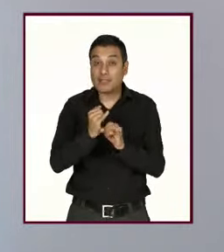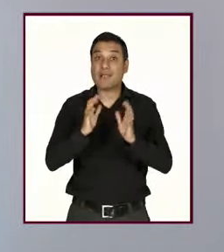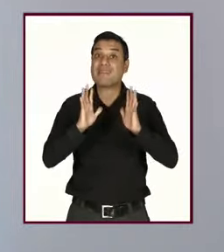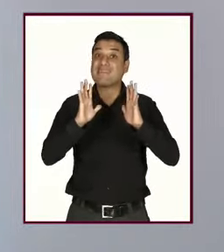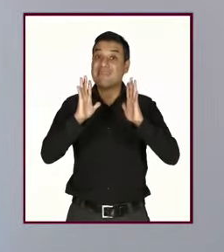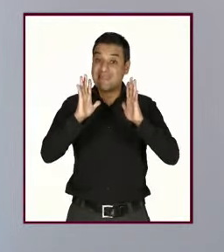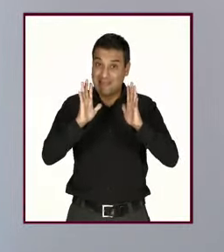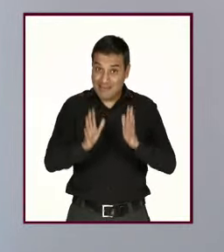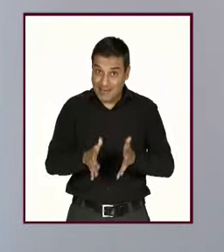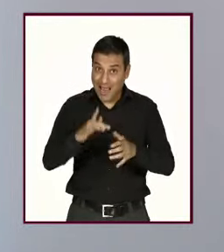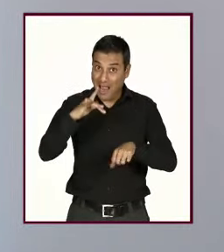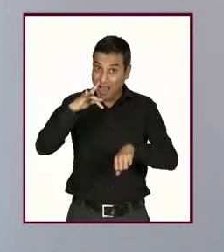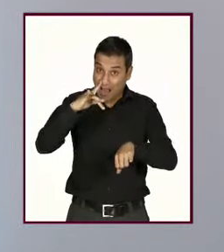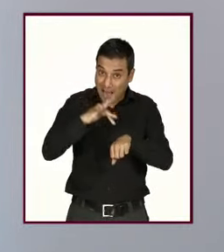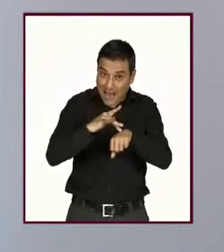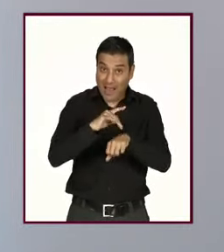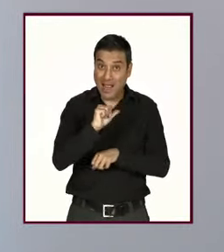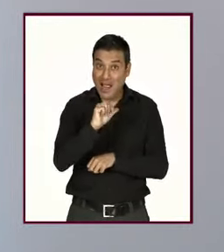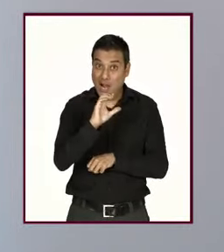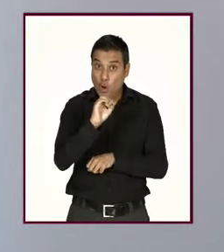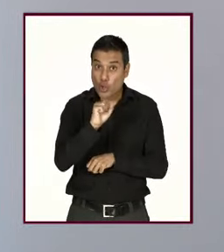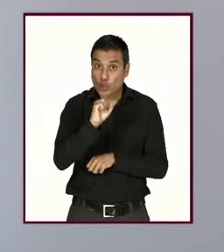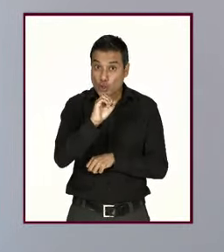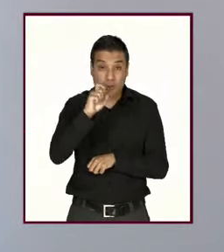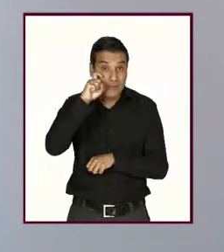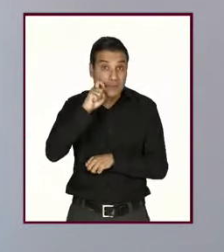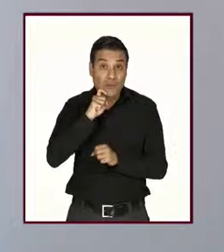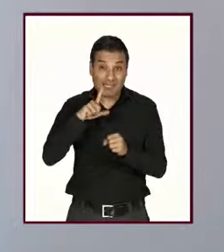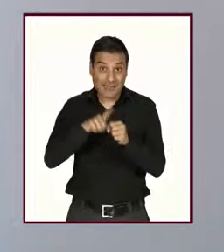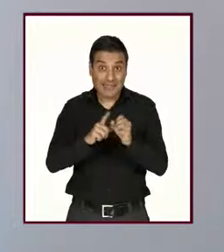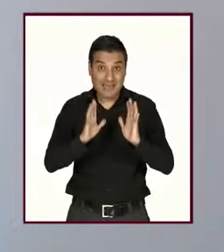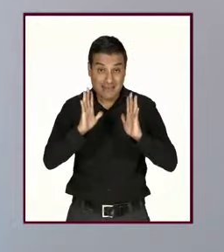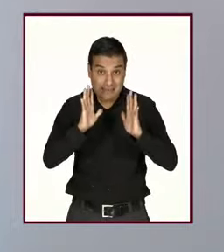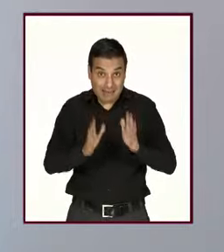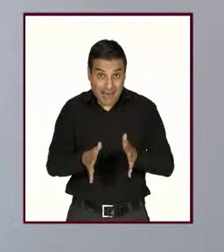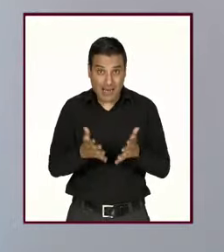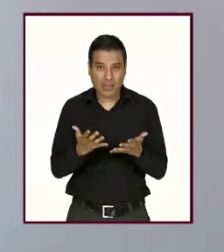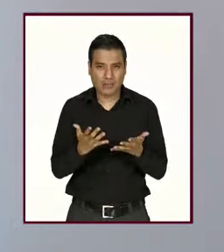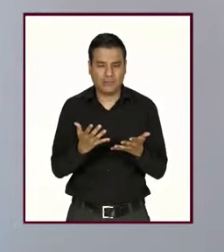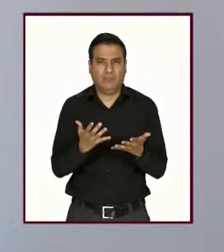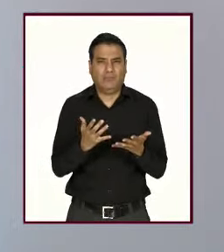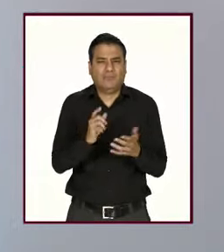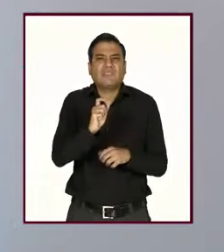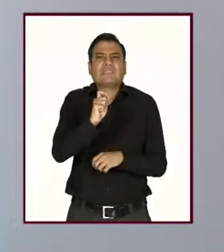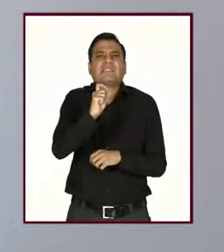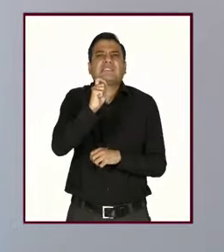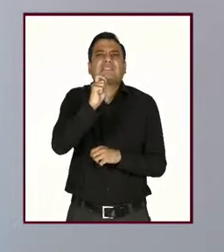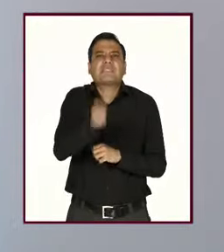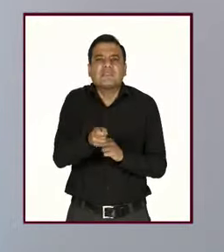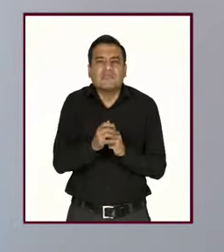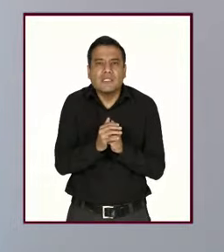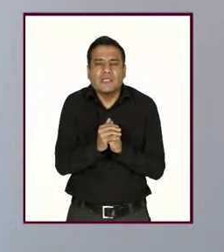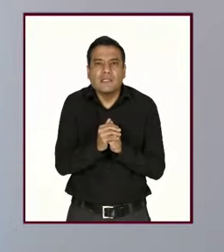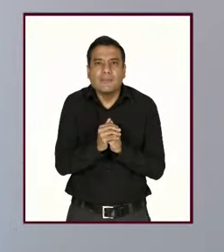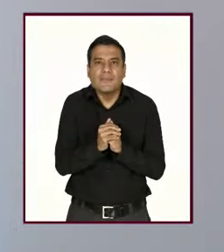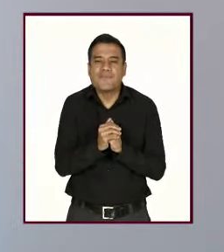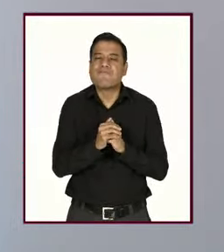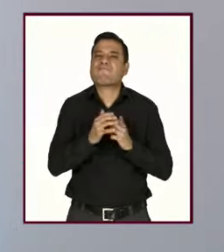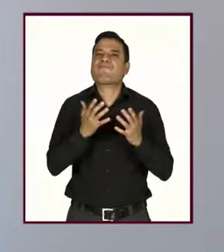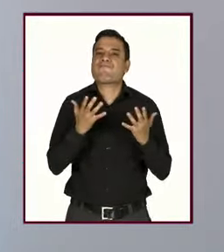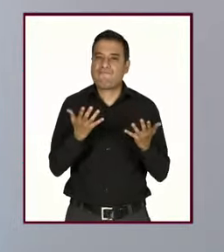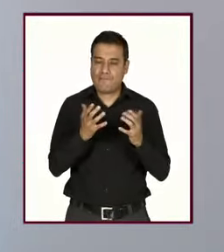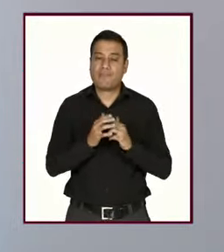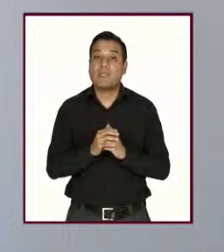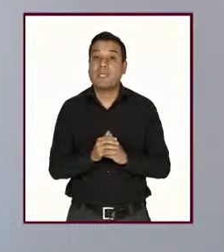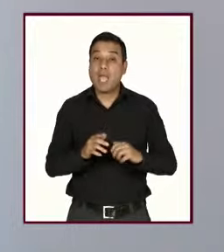vivido ciberacoso de índole sexual tiene en el fondo la creencia de que